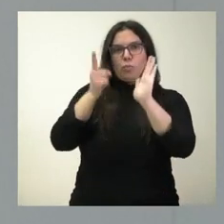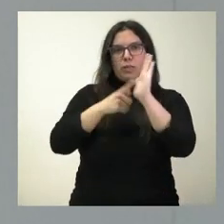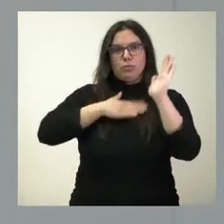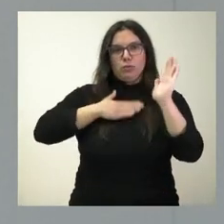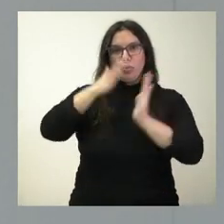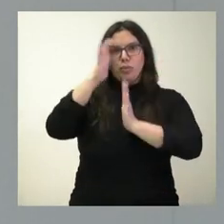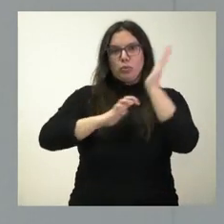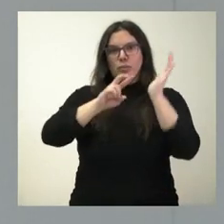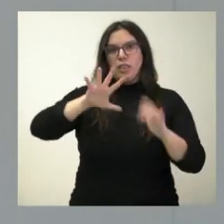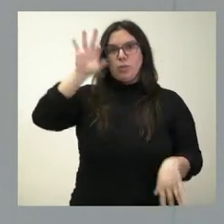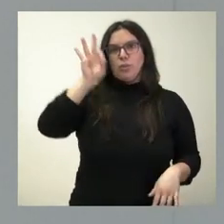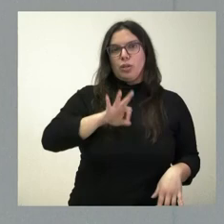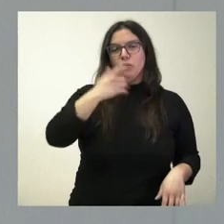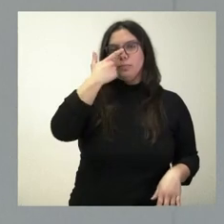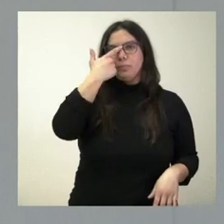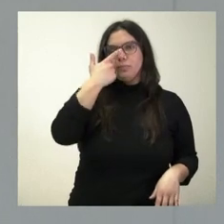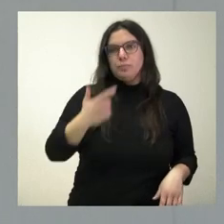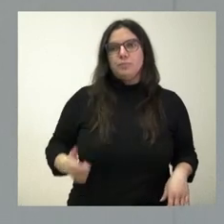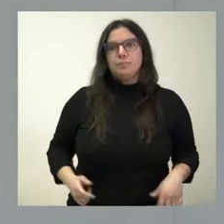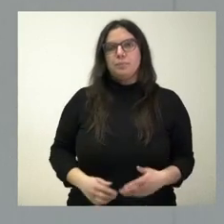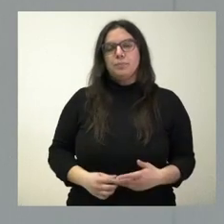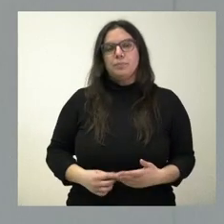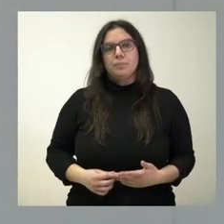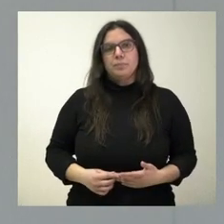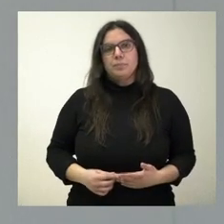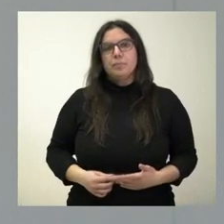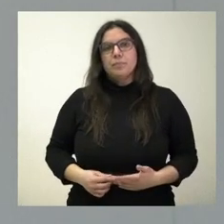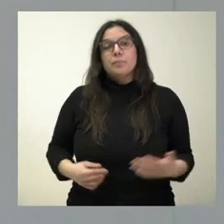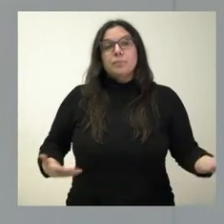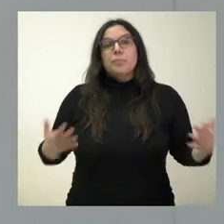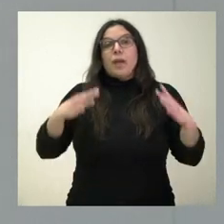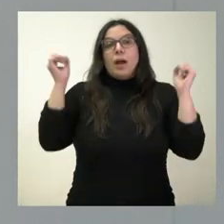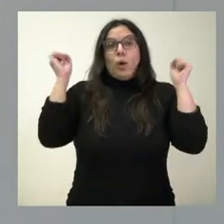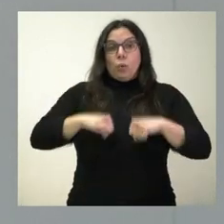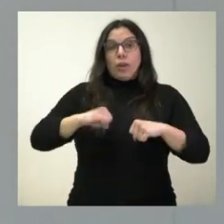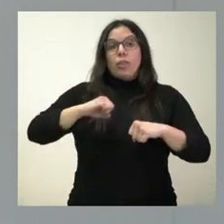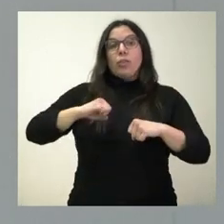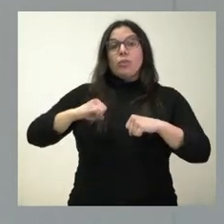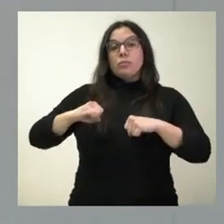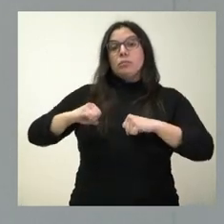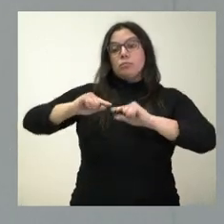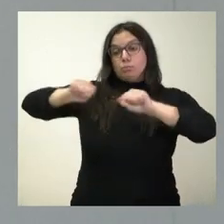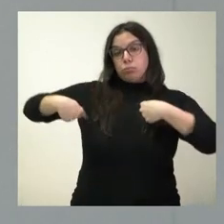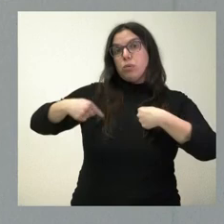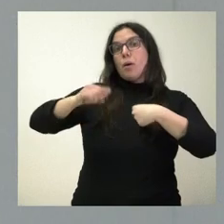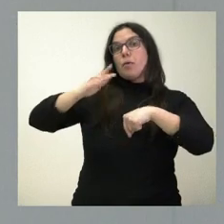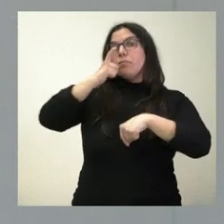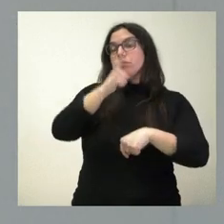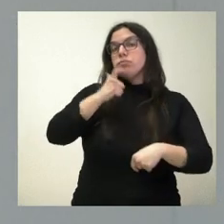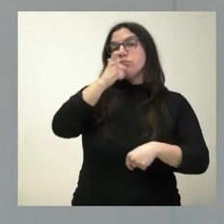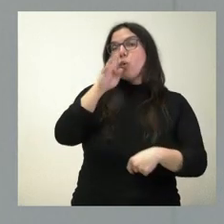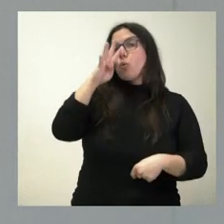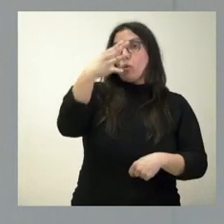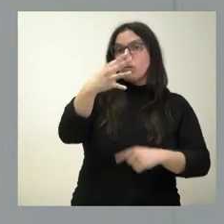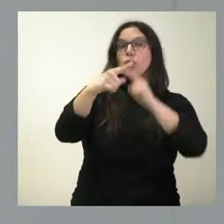del 25%. Como les digo, el acuerdo está firmado para cuatro años, pudiéndose prorrogado por